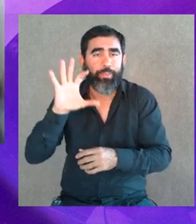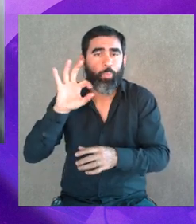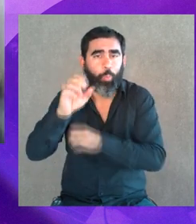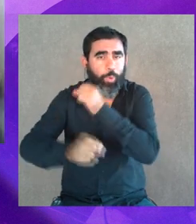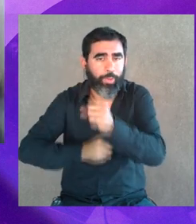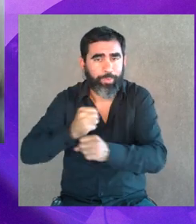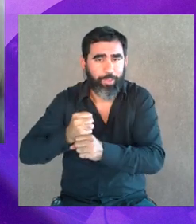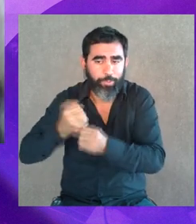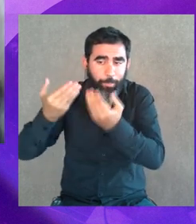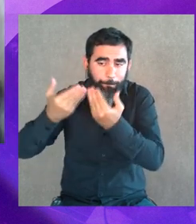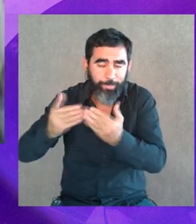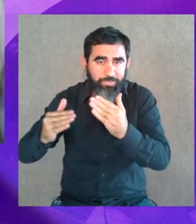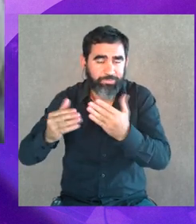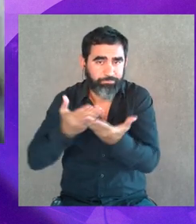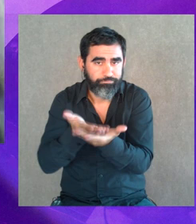50.